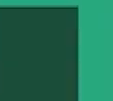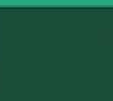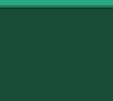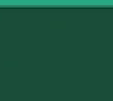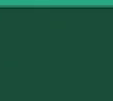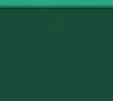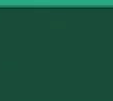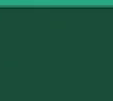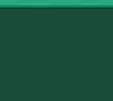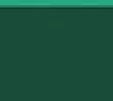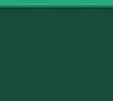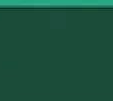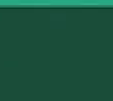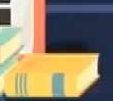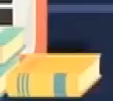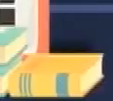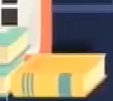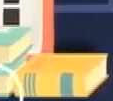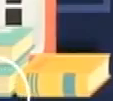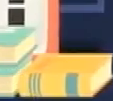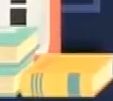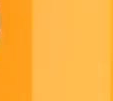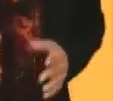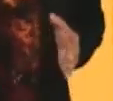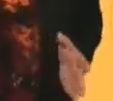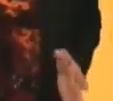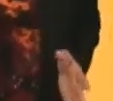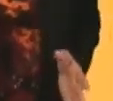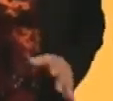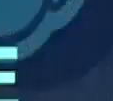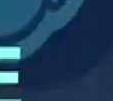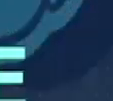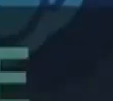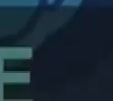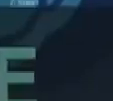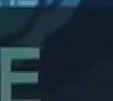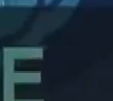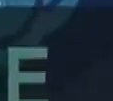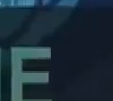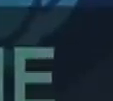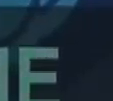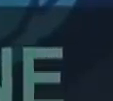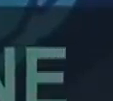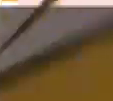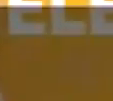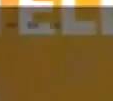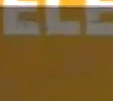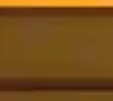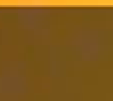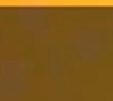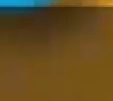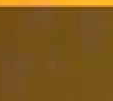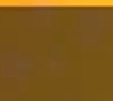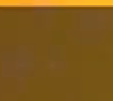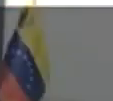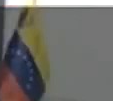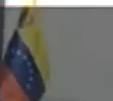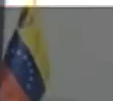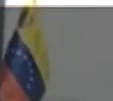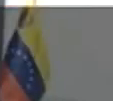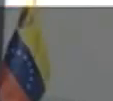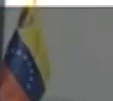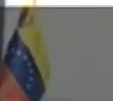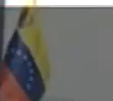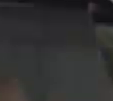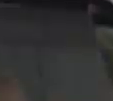Vive TV, con dos temporadas del espacio universidad en casa, y 54 programas asociados, a las unidades curriculares, que conforman